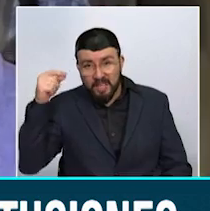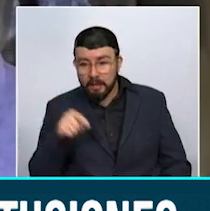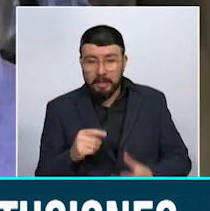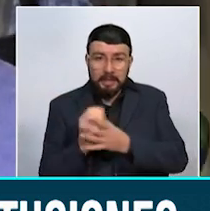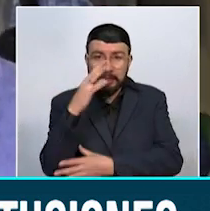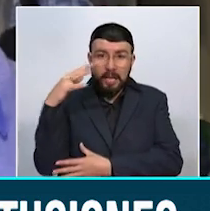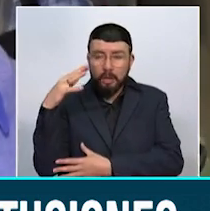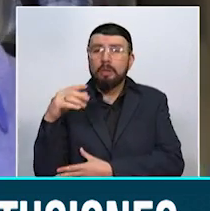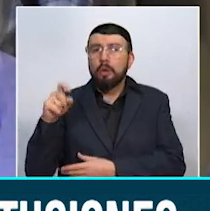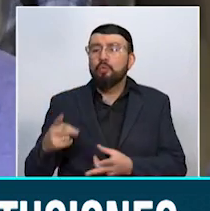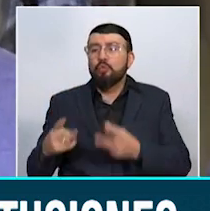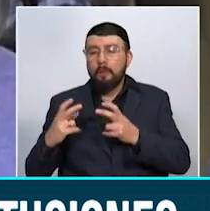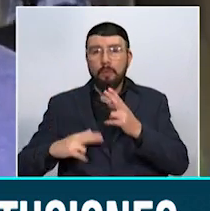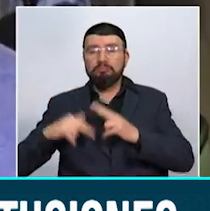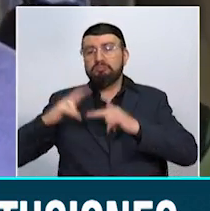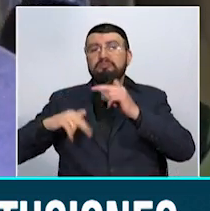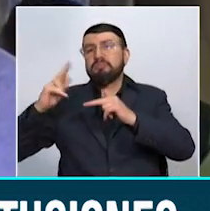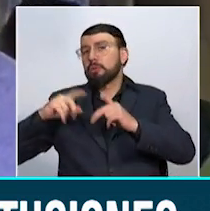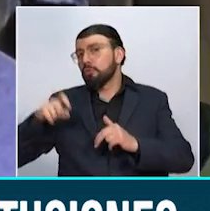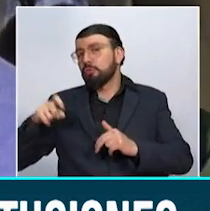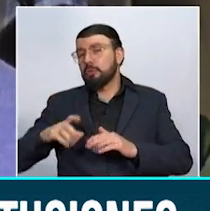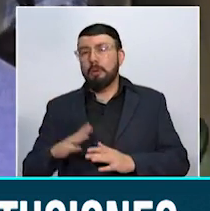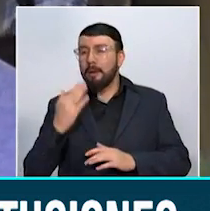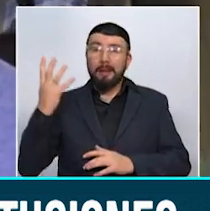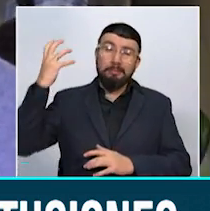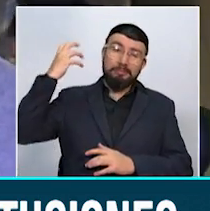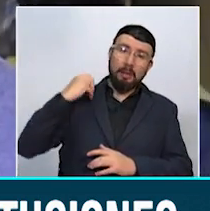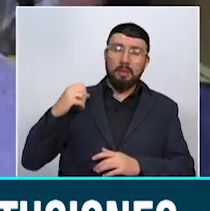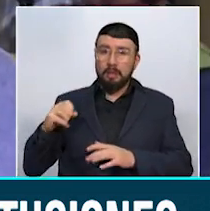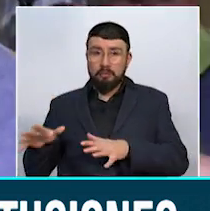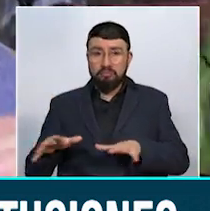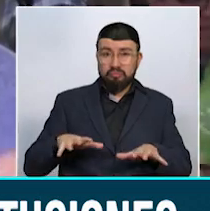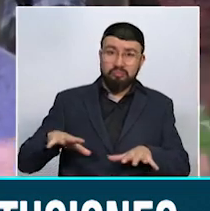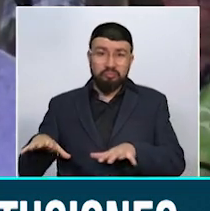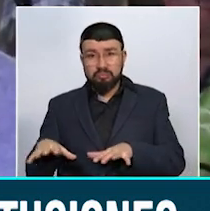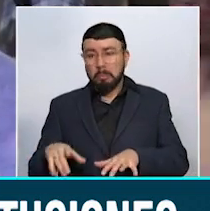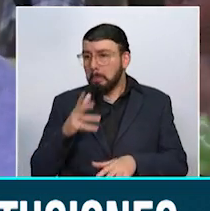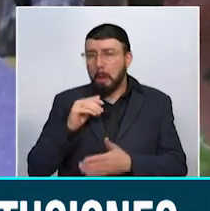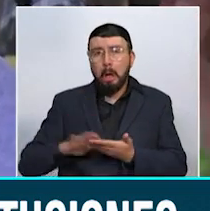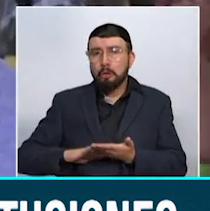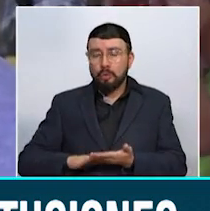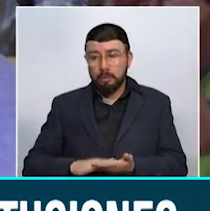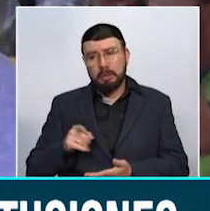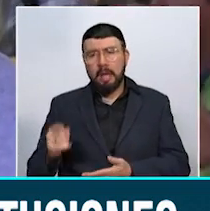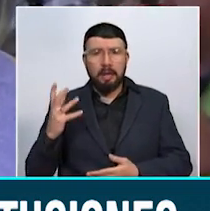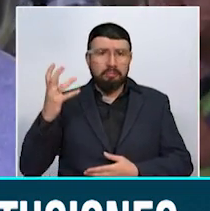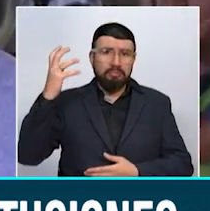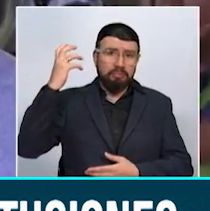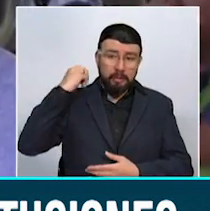construir un nuevo colegio. ¿Por qué? Porque en la época del terremoto no se le hizo nada a estas instituciones y son unas plantas tan antiguas que